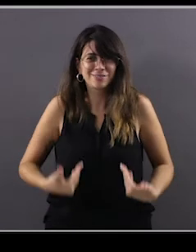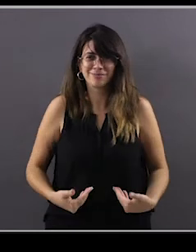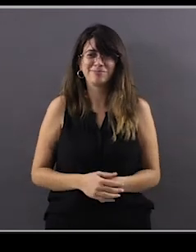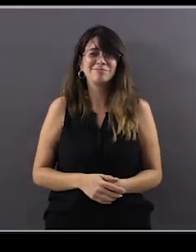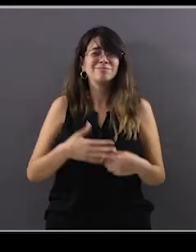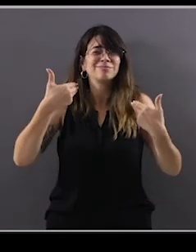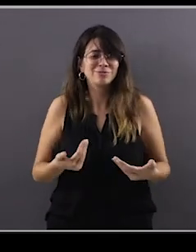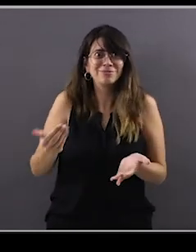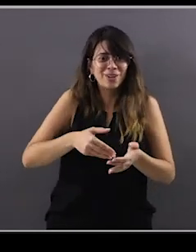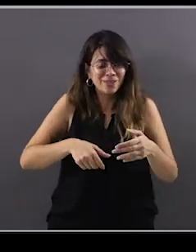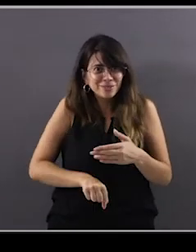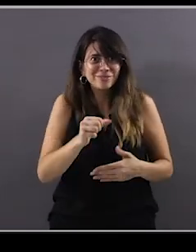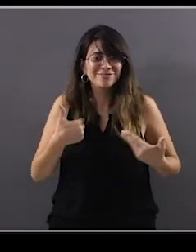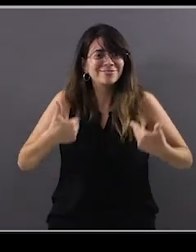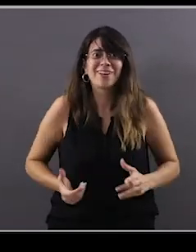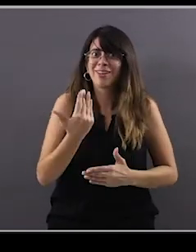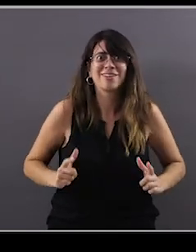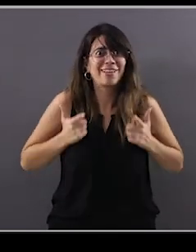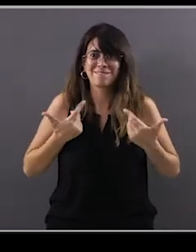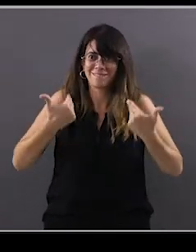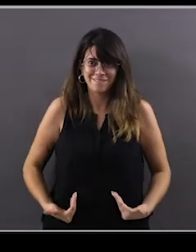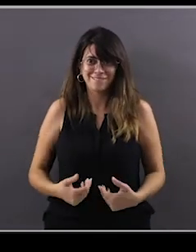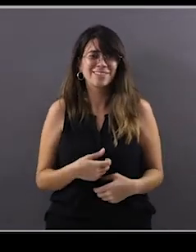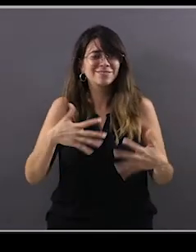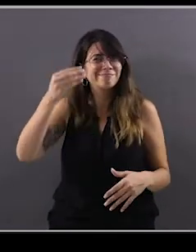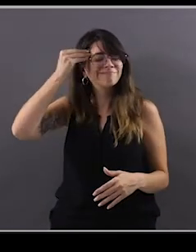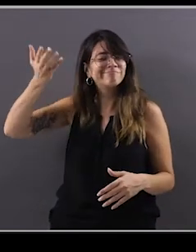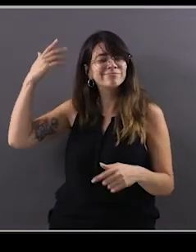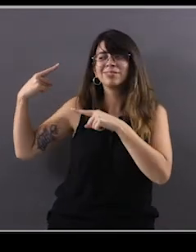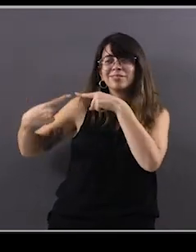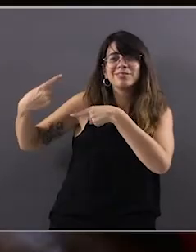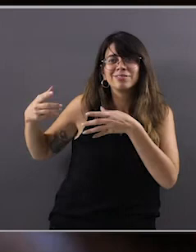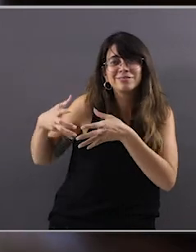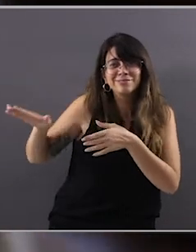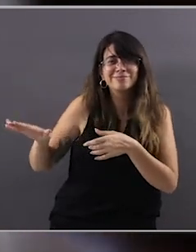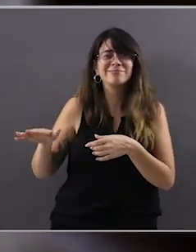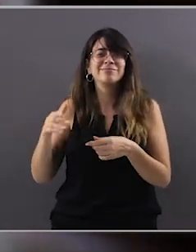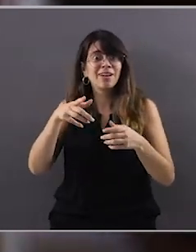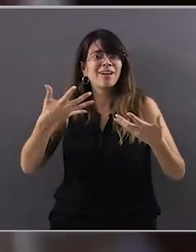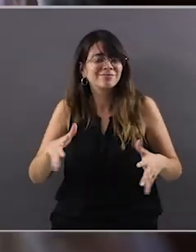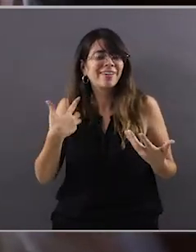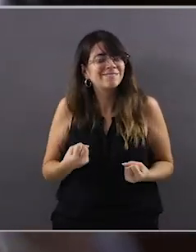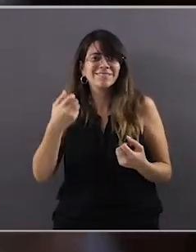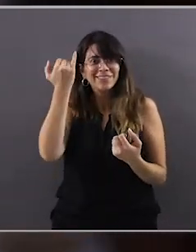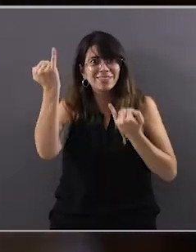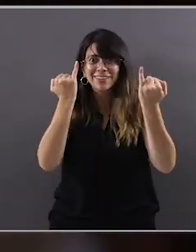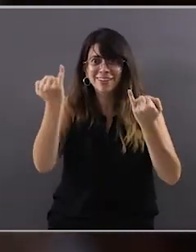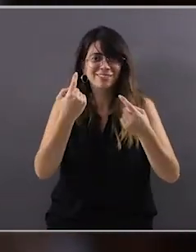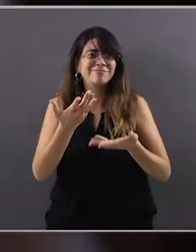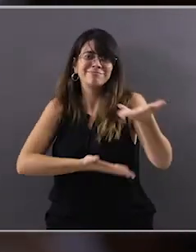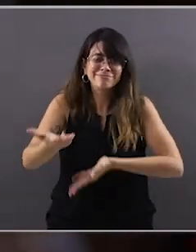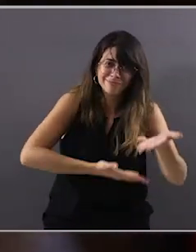humana. Cómo volver a nacer y ser quien yo siempre quise ser de que tenga uso de razón. Tenemos mucho para aportar. Tenemos